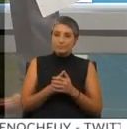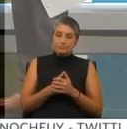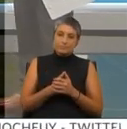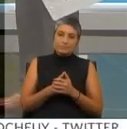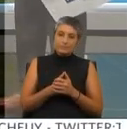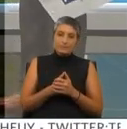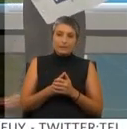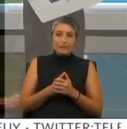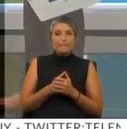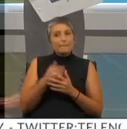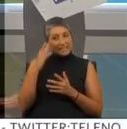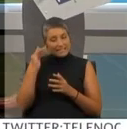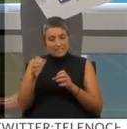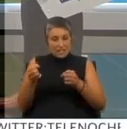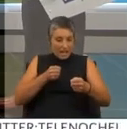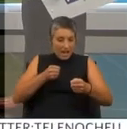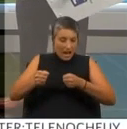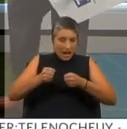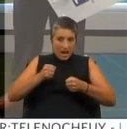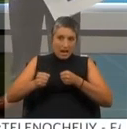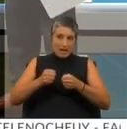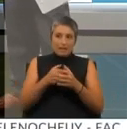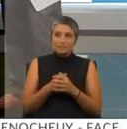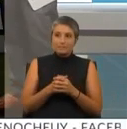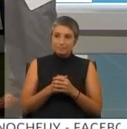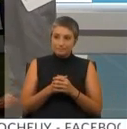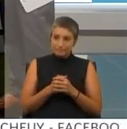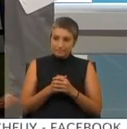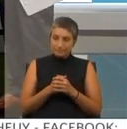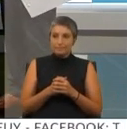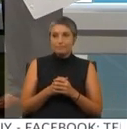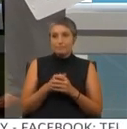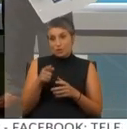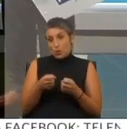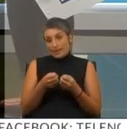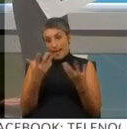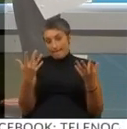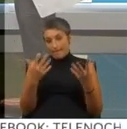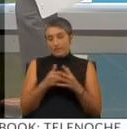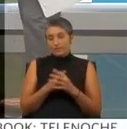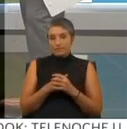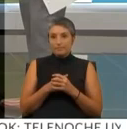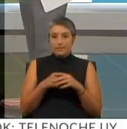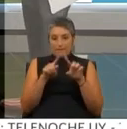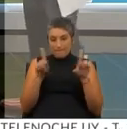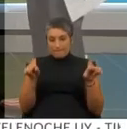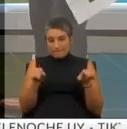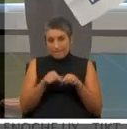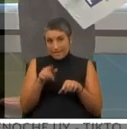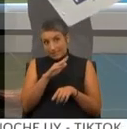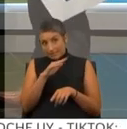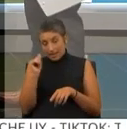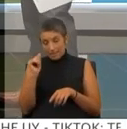parece que su niño también agarra, pero claramente esta falta es mucho más grave. El VAR llama, el árbitro